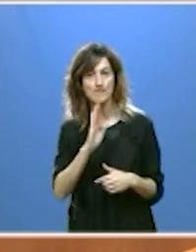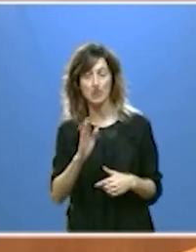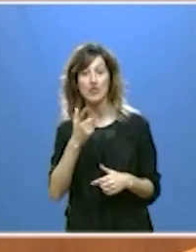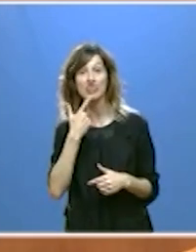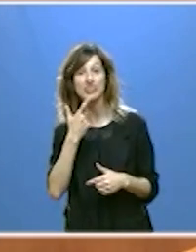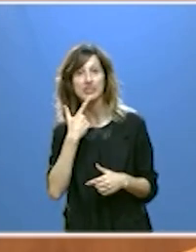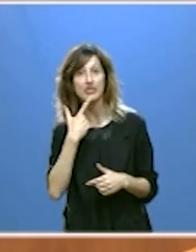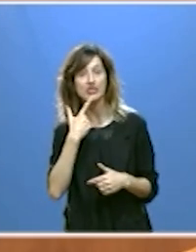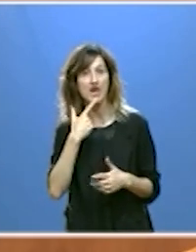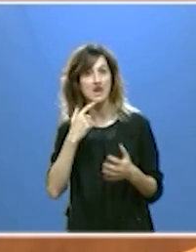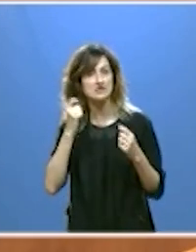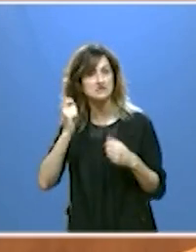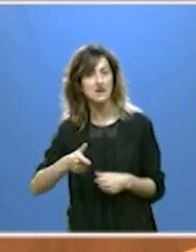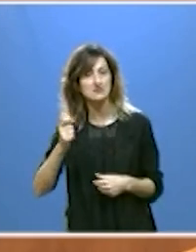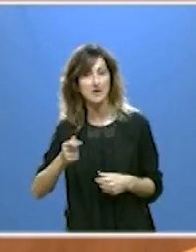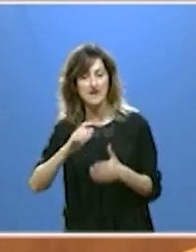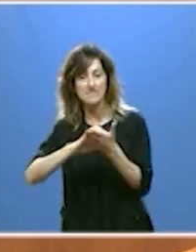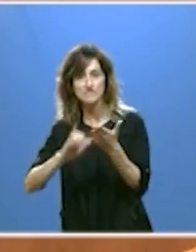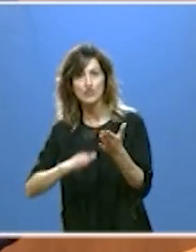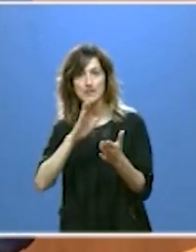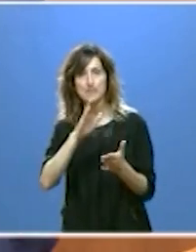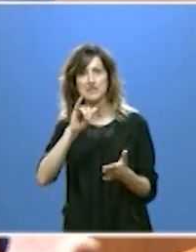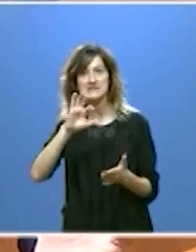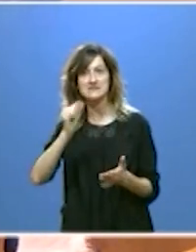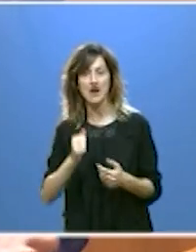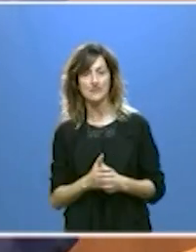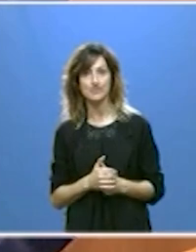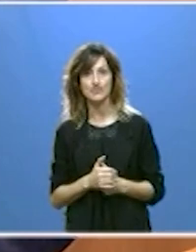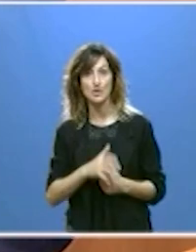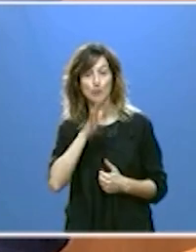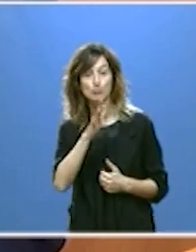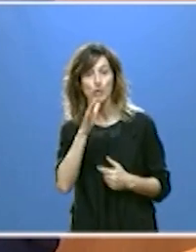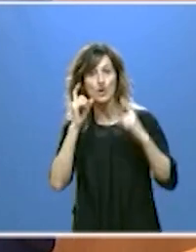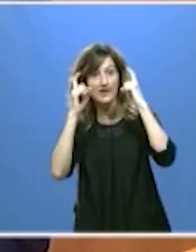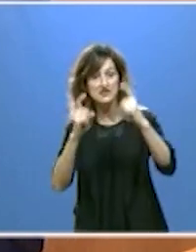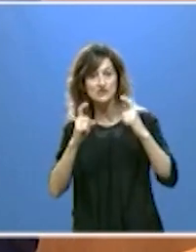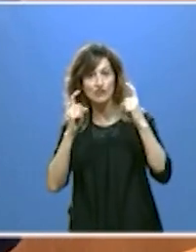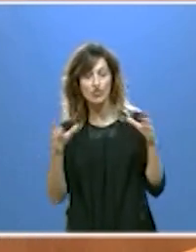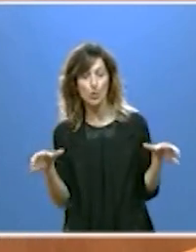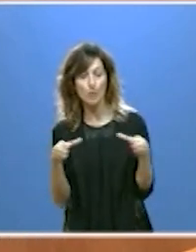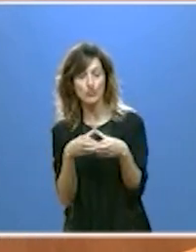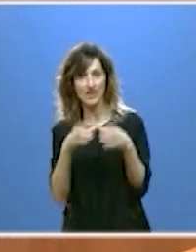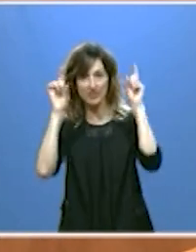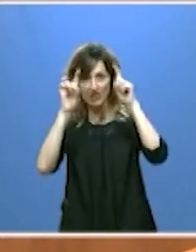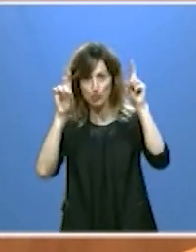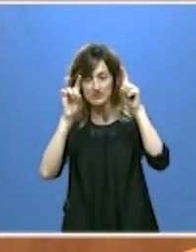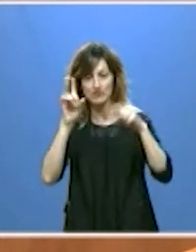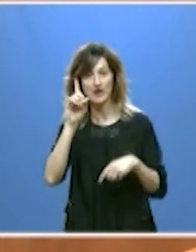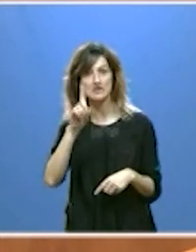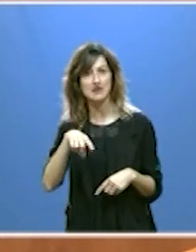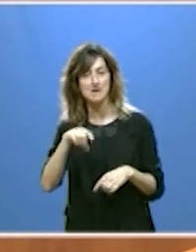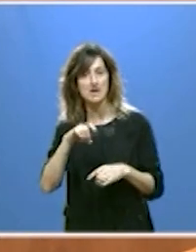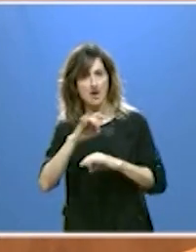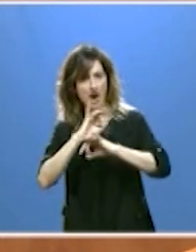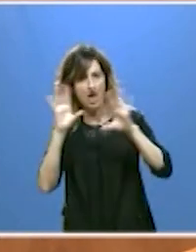lo dicen de manera reiterada a los informes de PISA. Se debe al esfuerzo de toda la comunidad educativa y a una clara